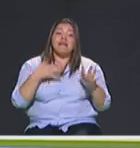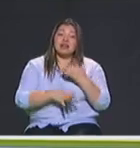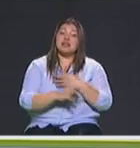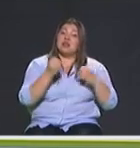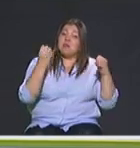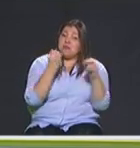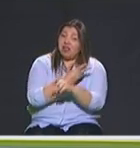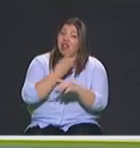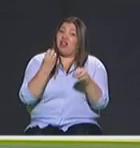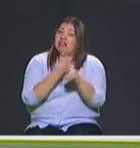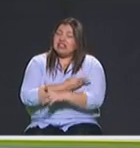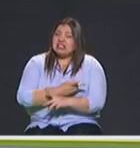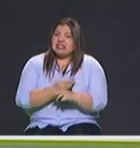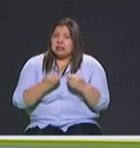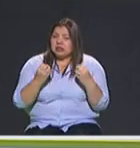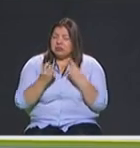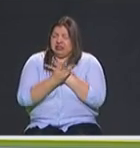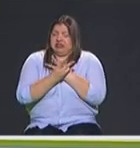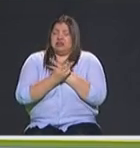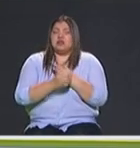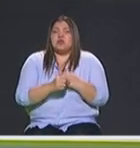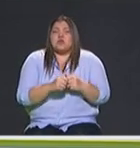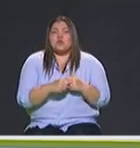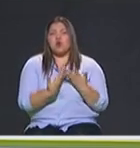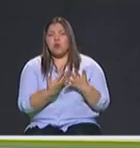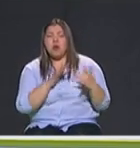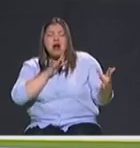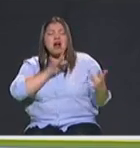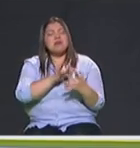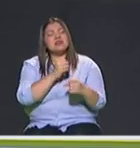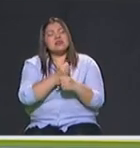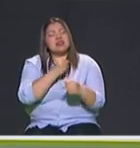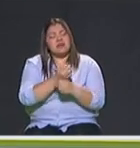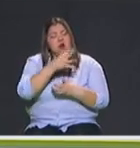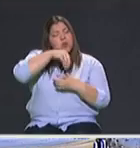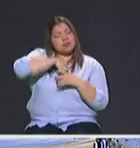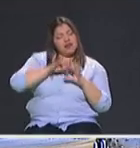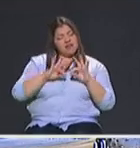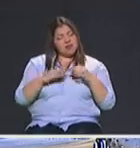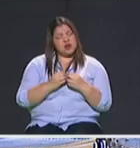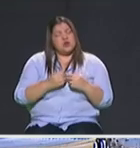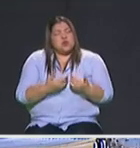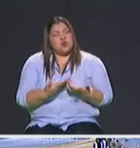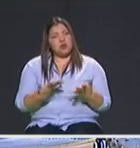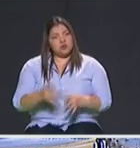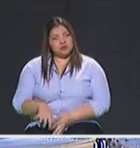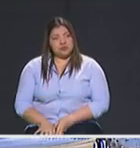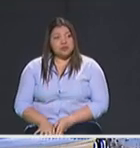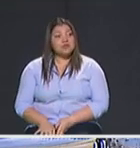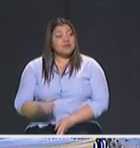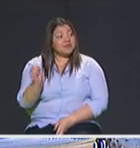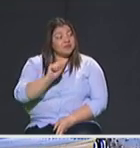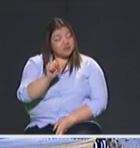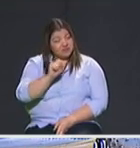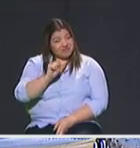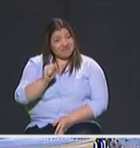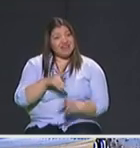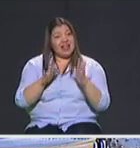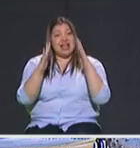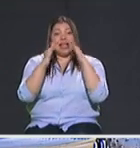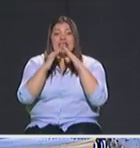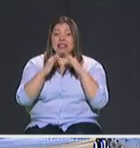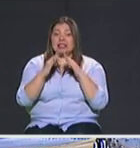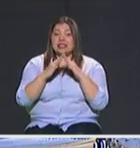expanden muchísimo más. El trabajo puntual entonces ahí, ¿cuál sería al interior de las familias? Una ruta de acompañamiento. La casa tiene que ser el